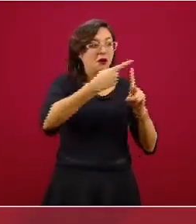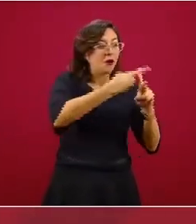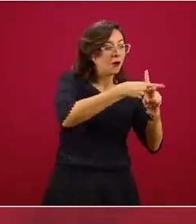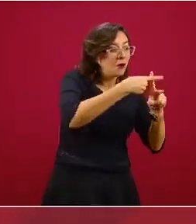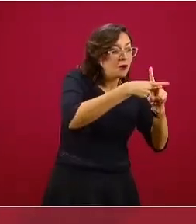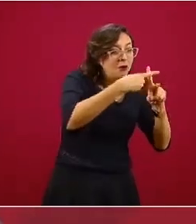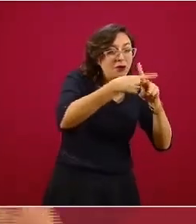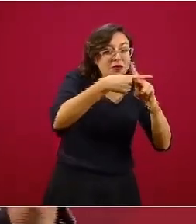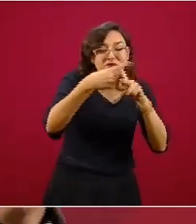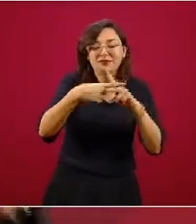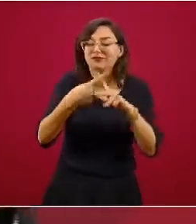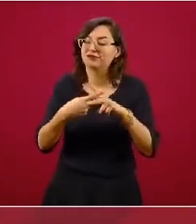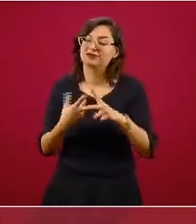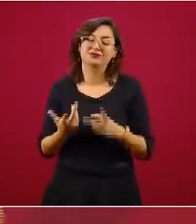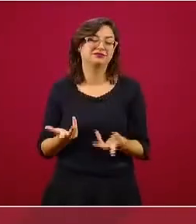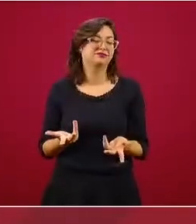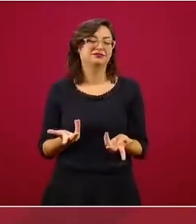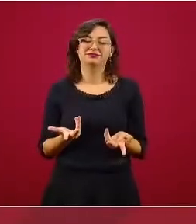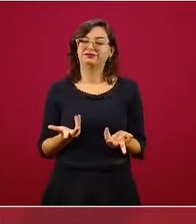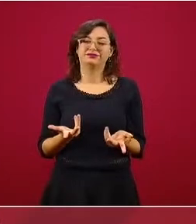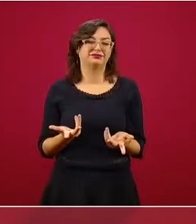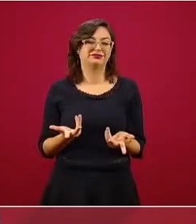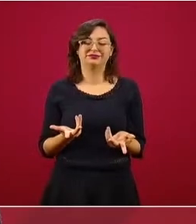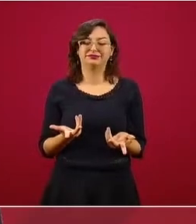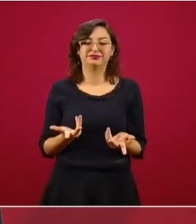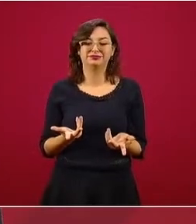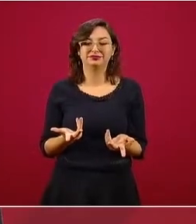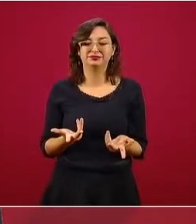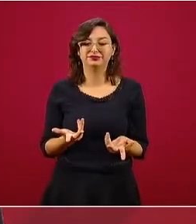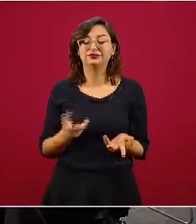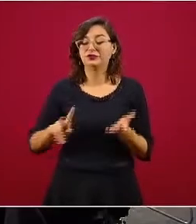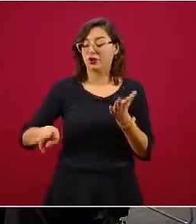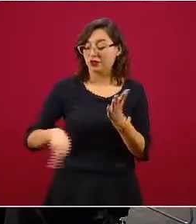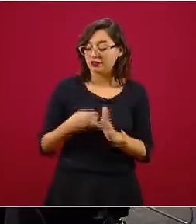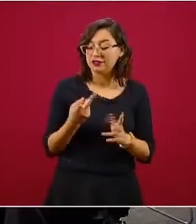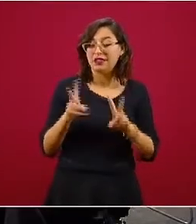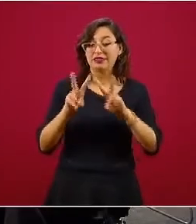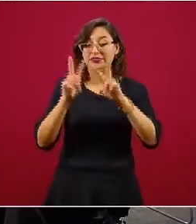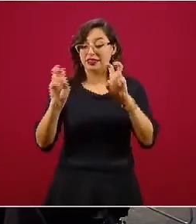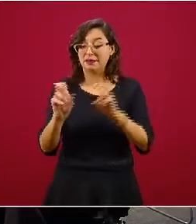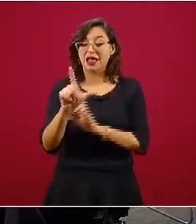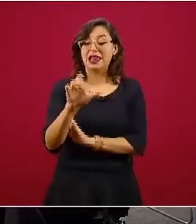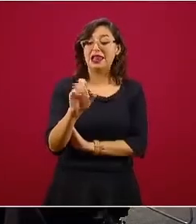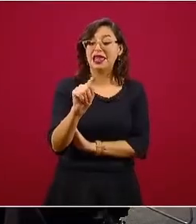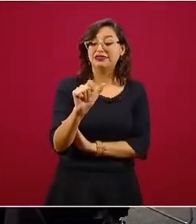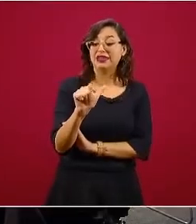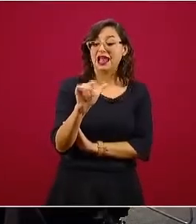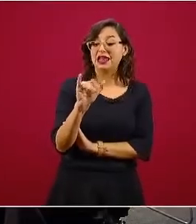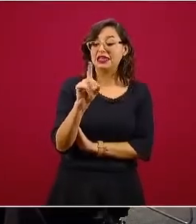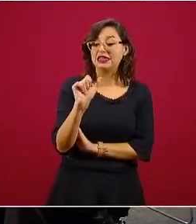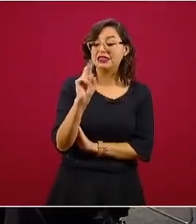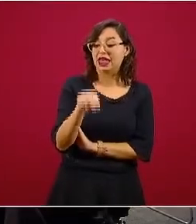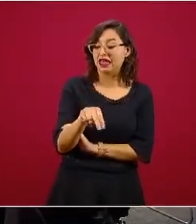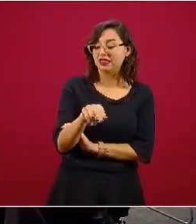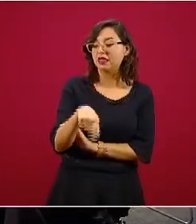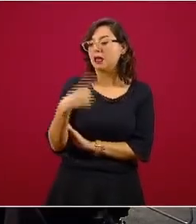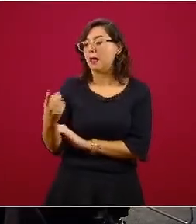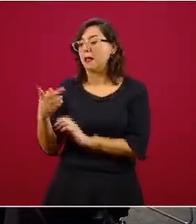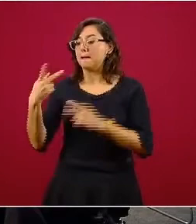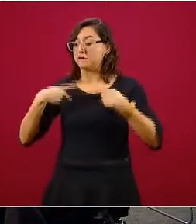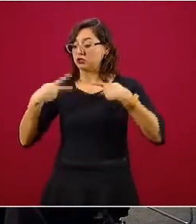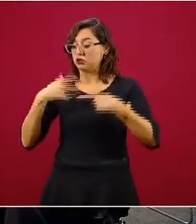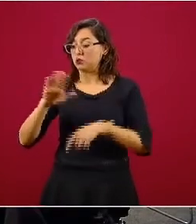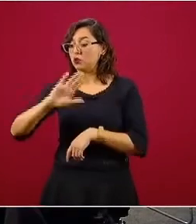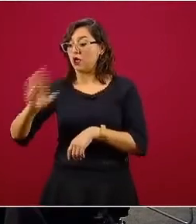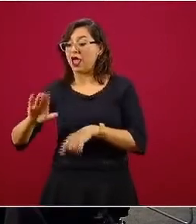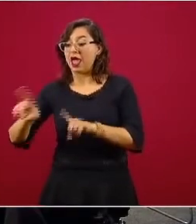todos los casos. Regreso a la fórmula del cálculo de la letalidad, personas que han fallecido, divididas por personas